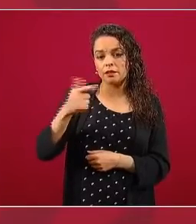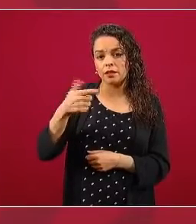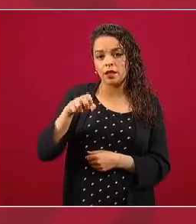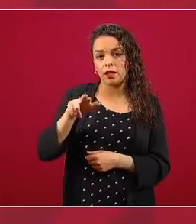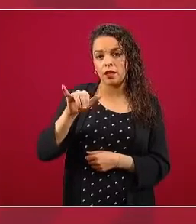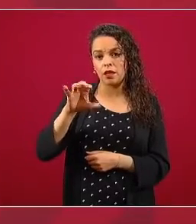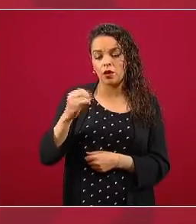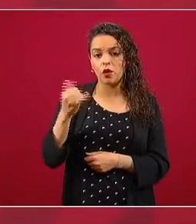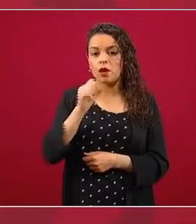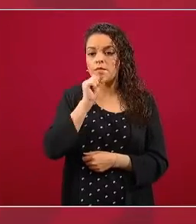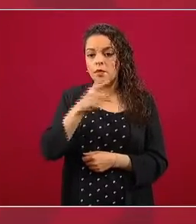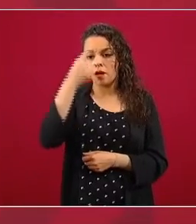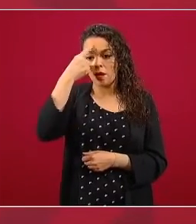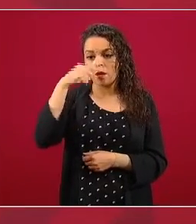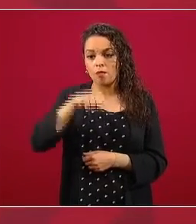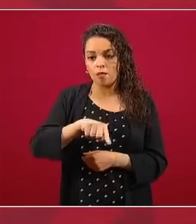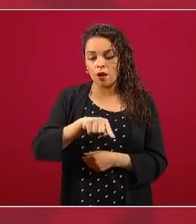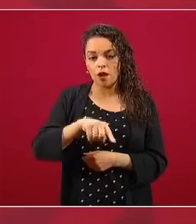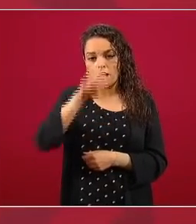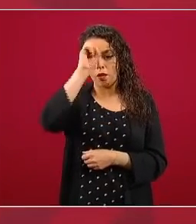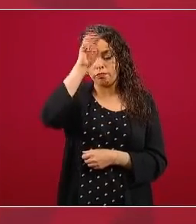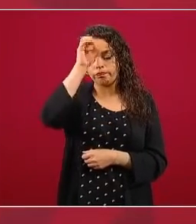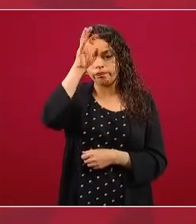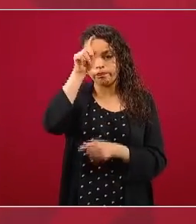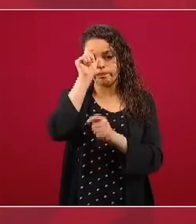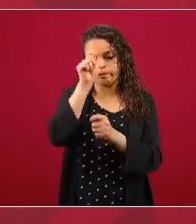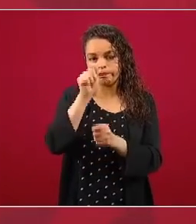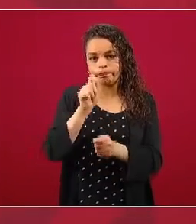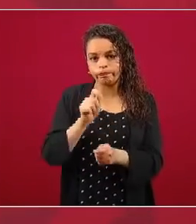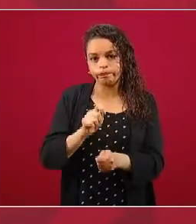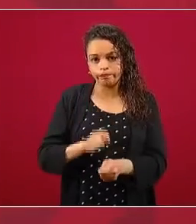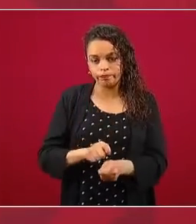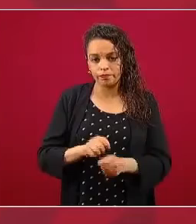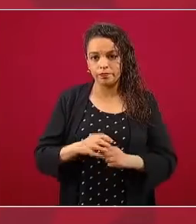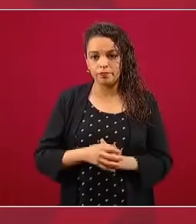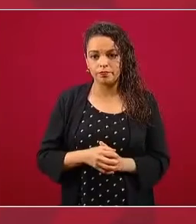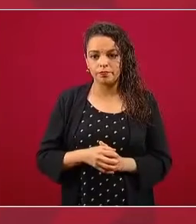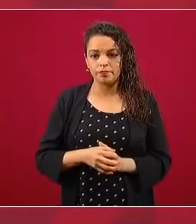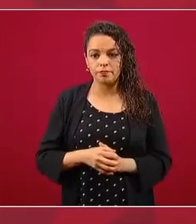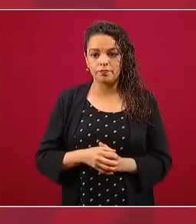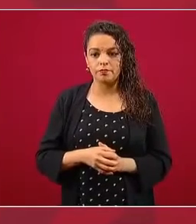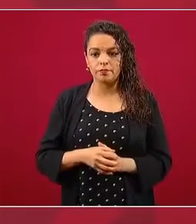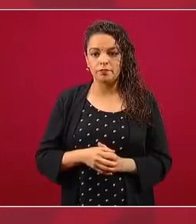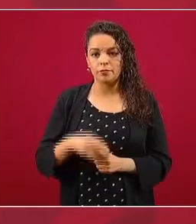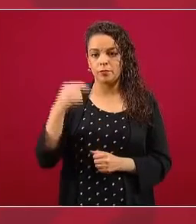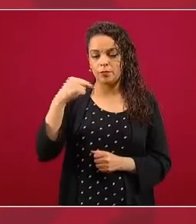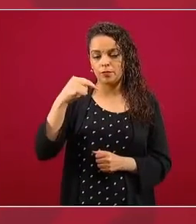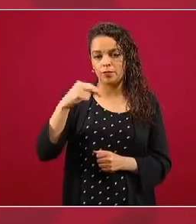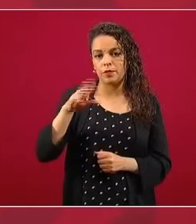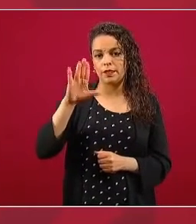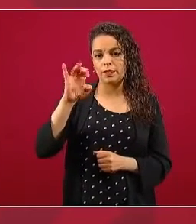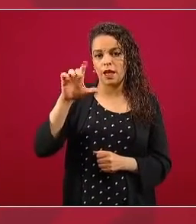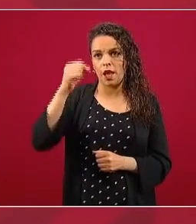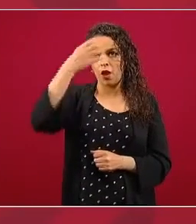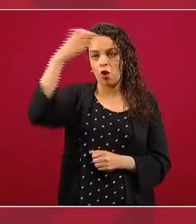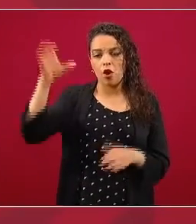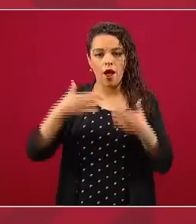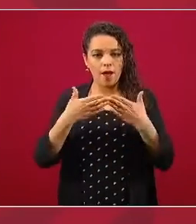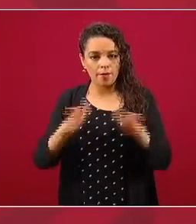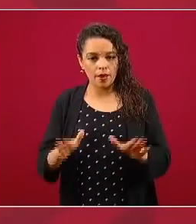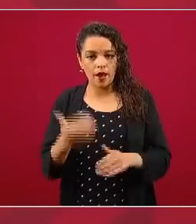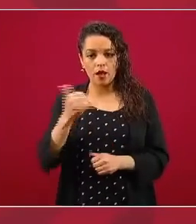para la explotación minera a cielo abierto y otras medidas